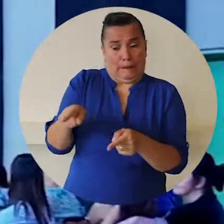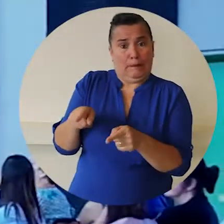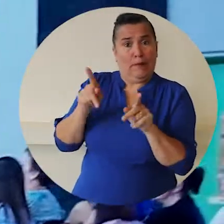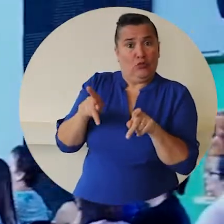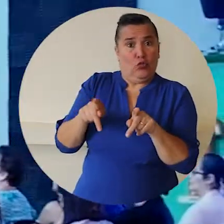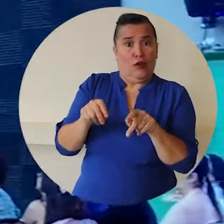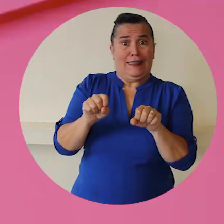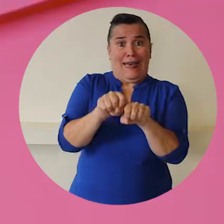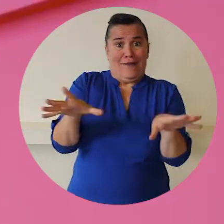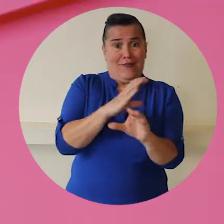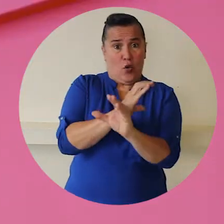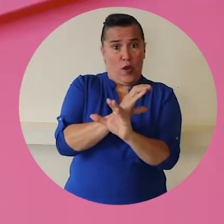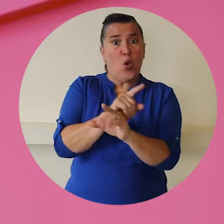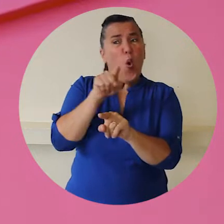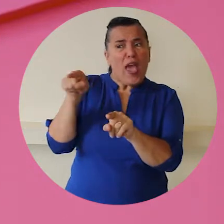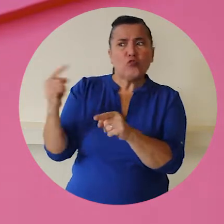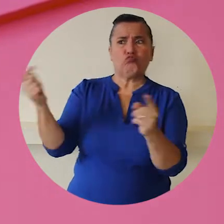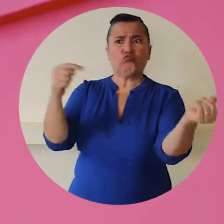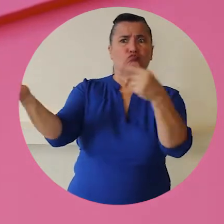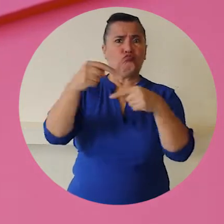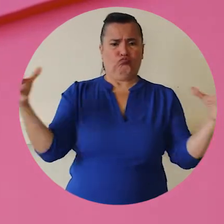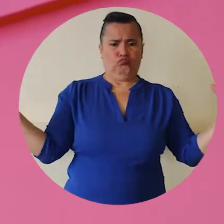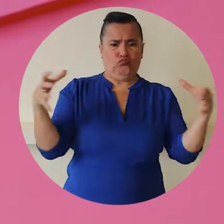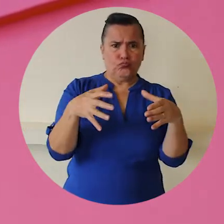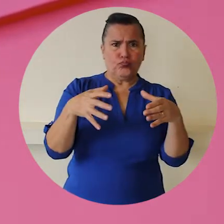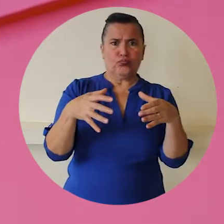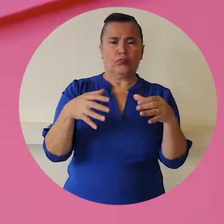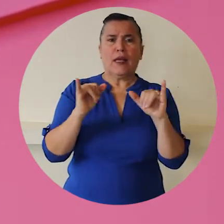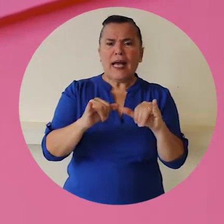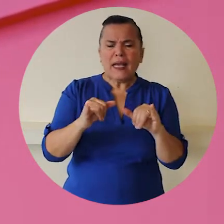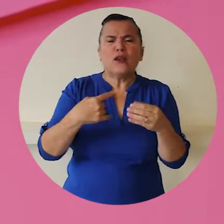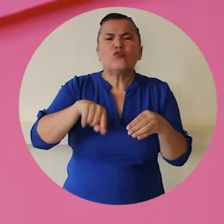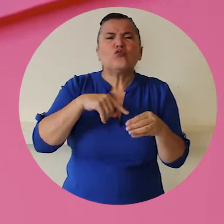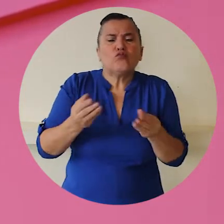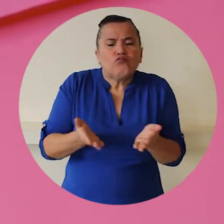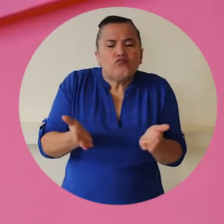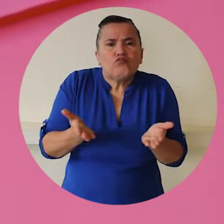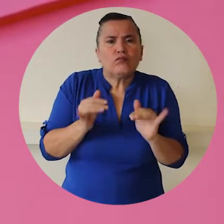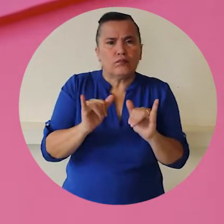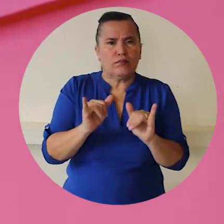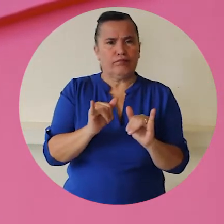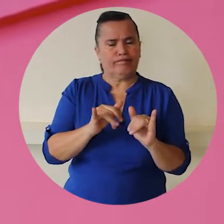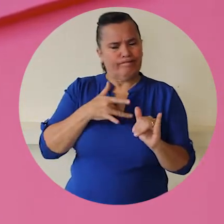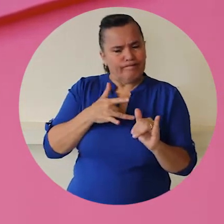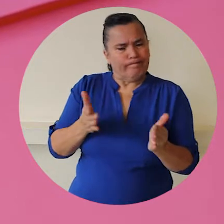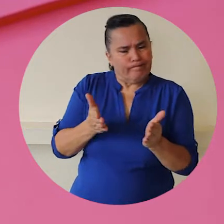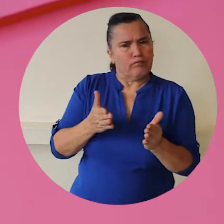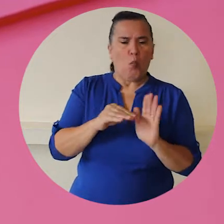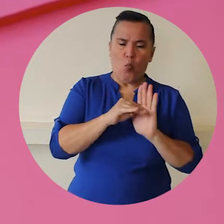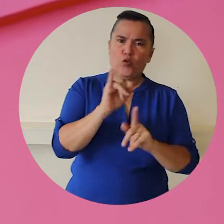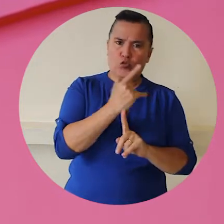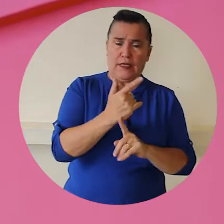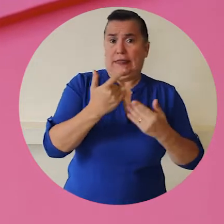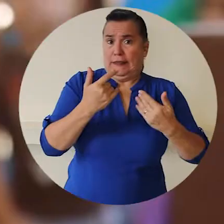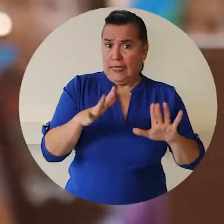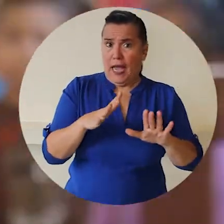las personas de Redekuido que vienen de diversos lugares del país, donde vamos a motivar, a sensibilizar acerca